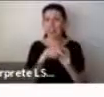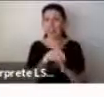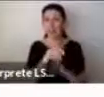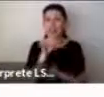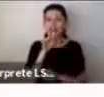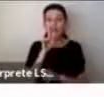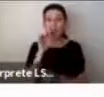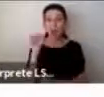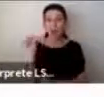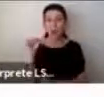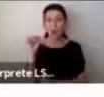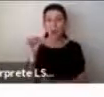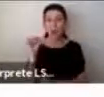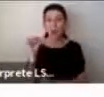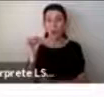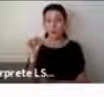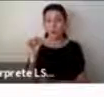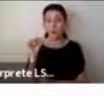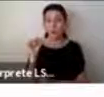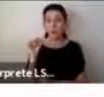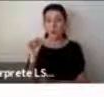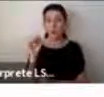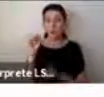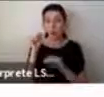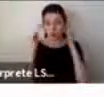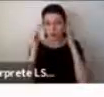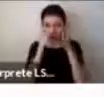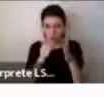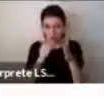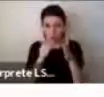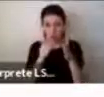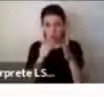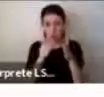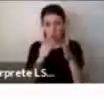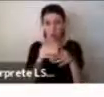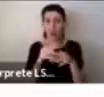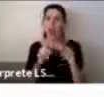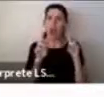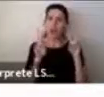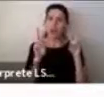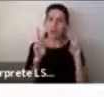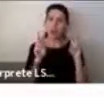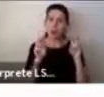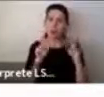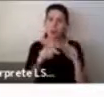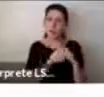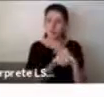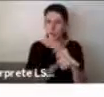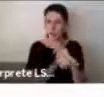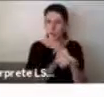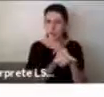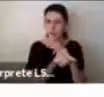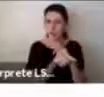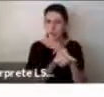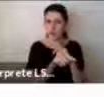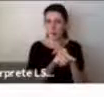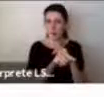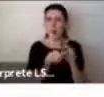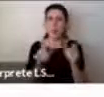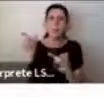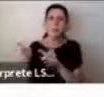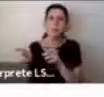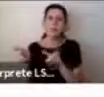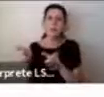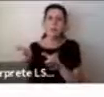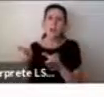o Asperger, y el tema de casos como el de Sheldon es que las personas piensan que